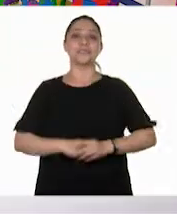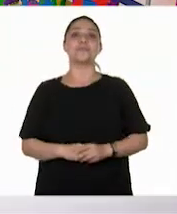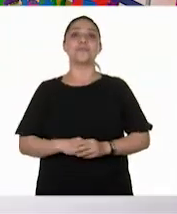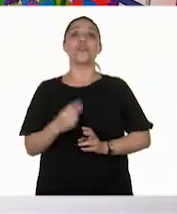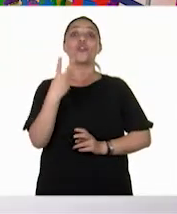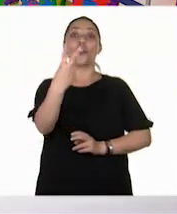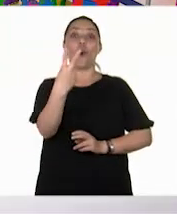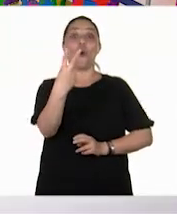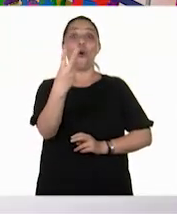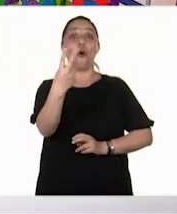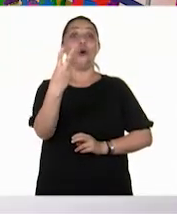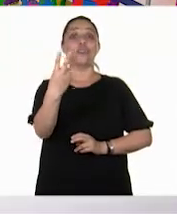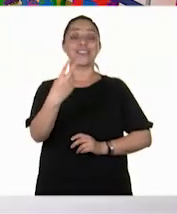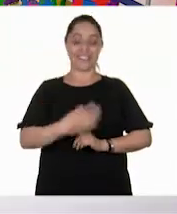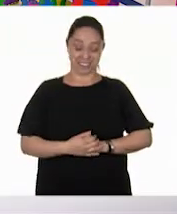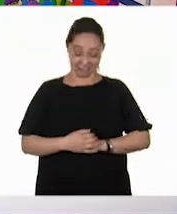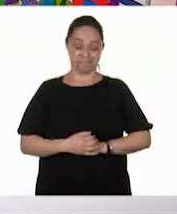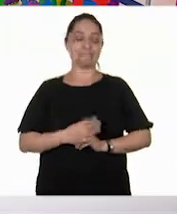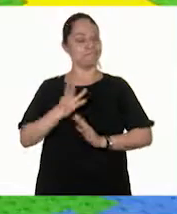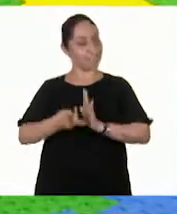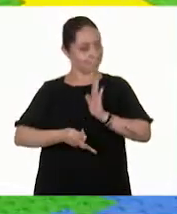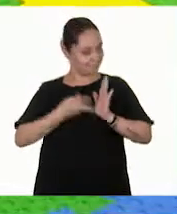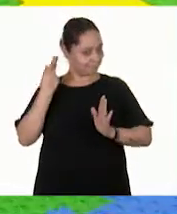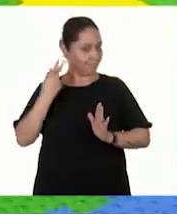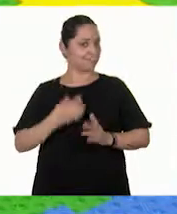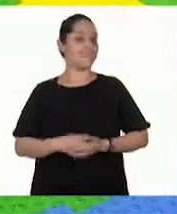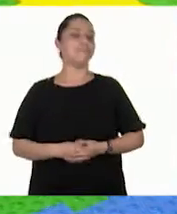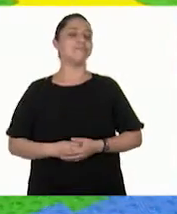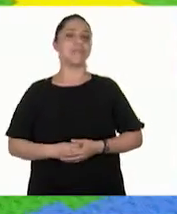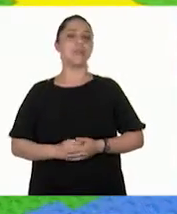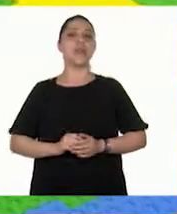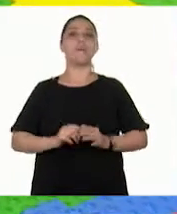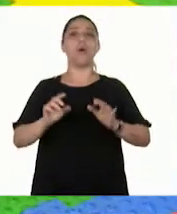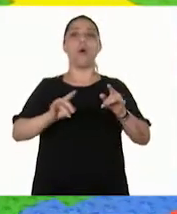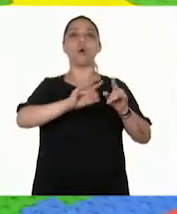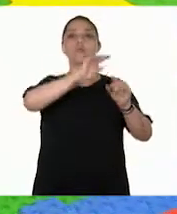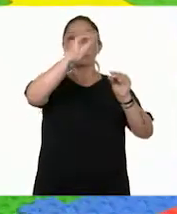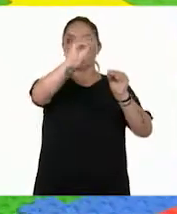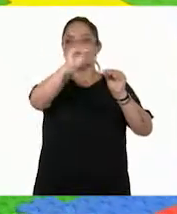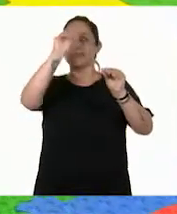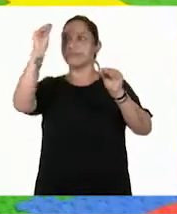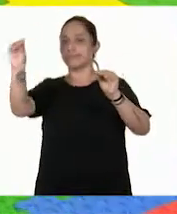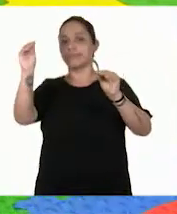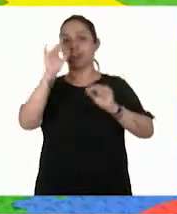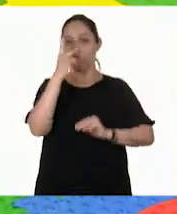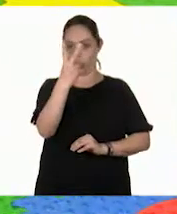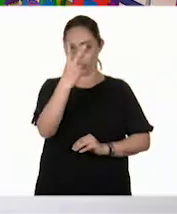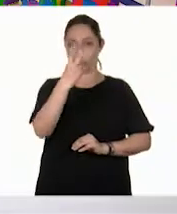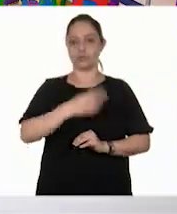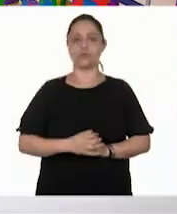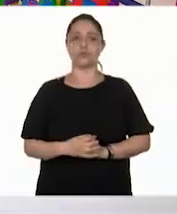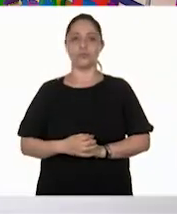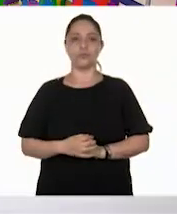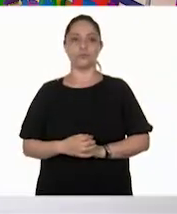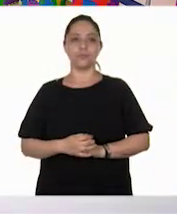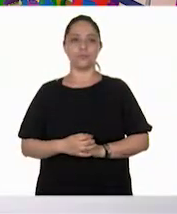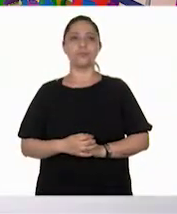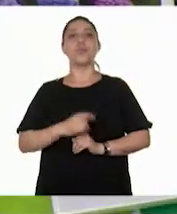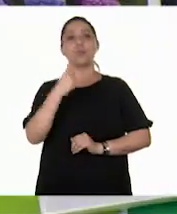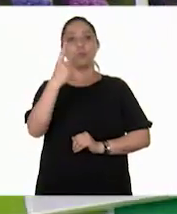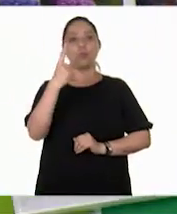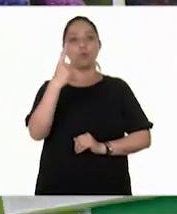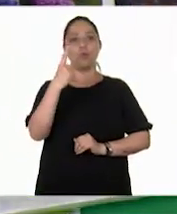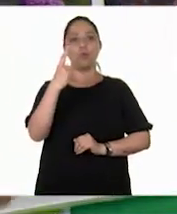Dos. Muy bien. Otra vez dos. Vamos a avanzar, por favor. Muy bien. Y avanzo